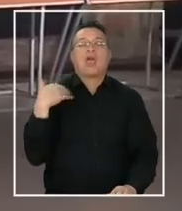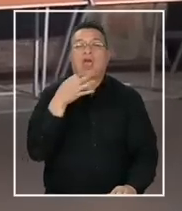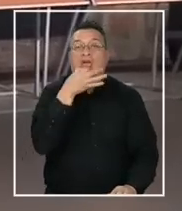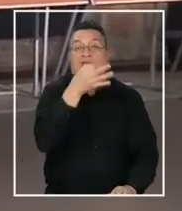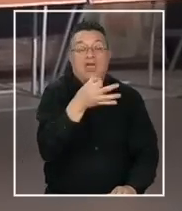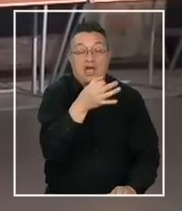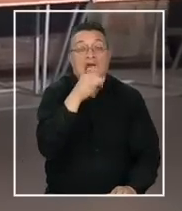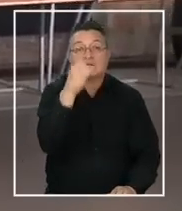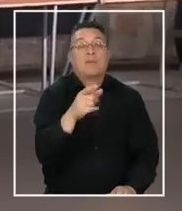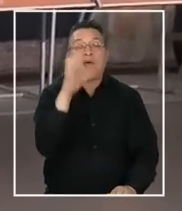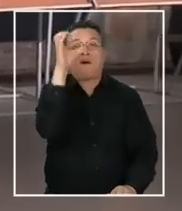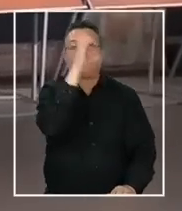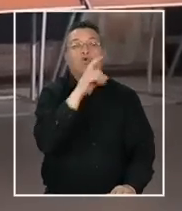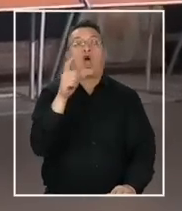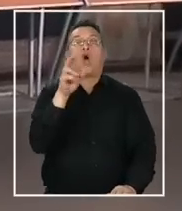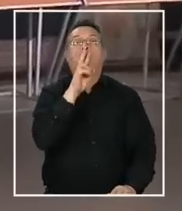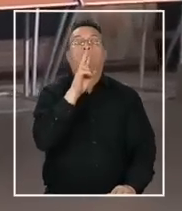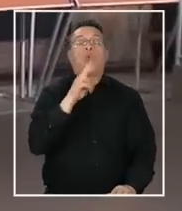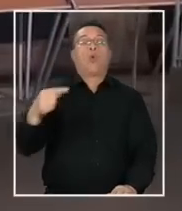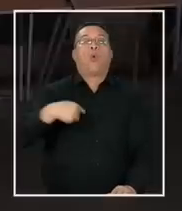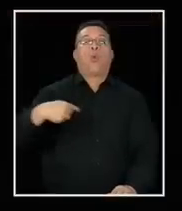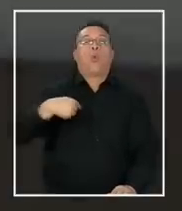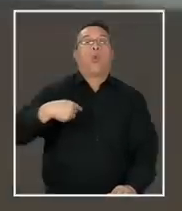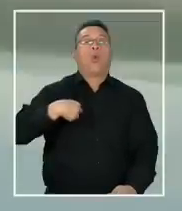siempre buscarán a los culpables en Rusia.